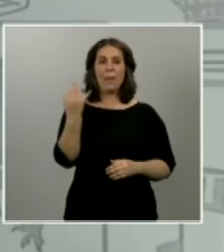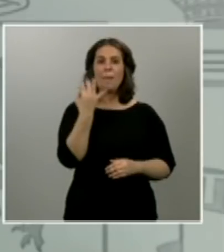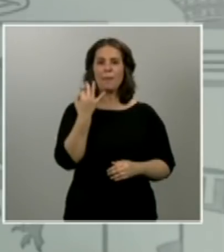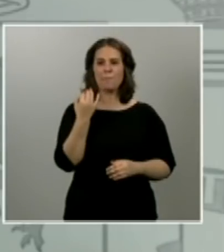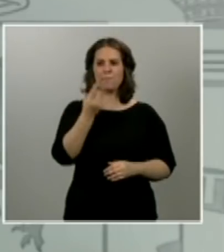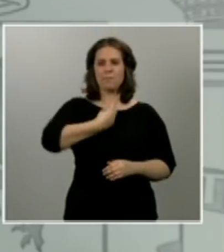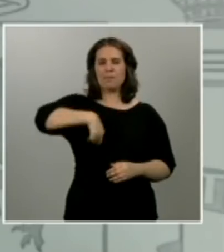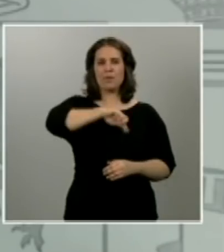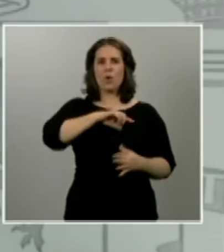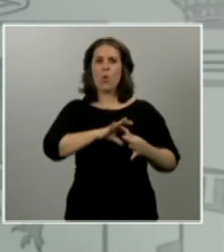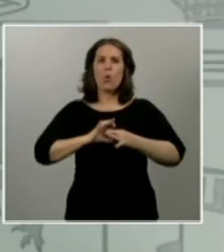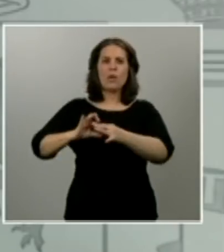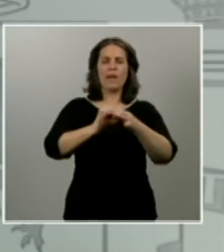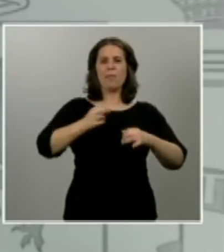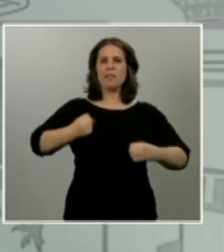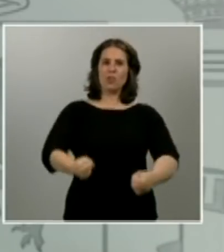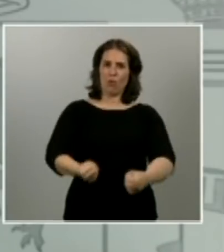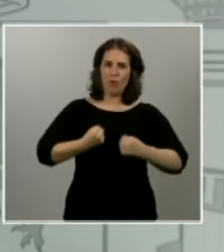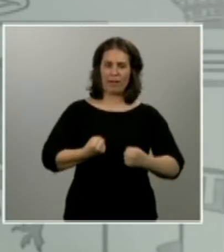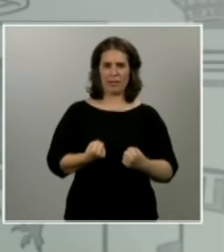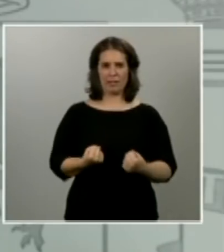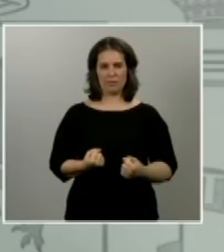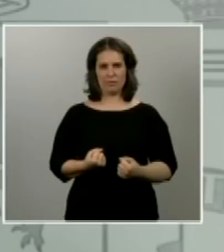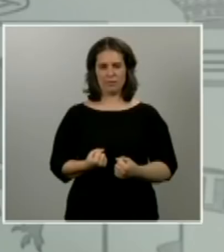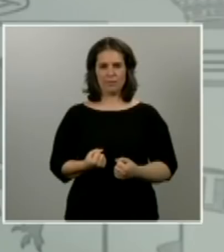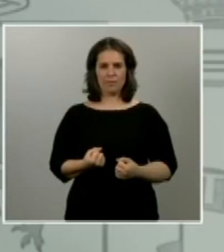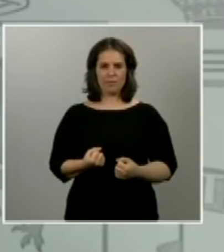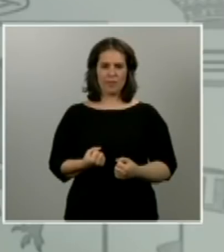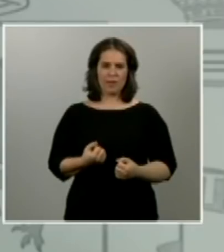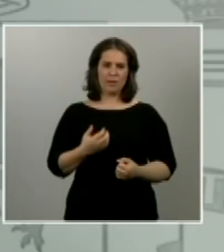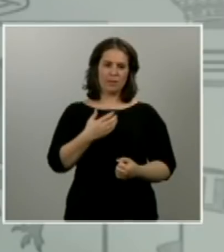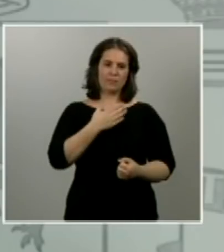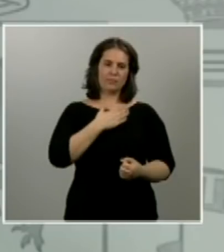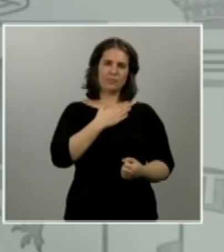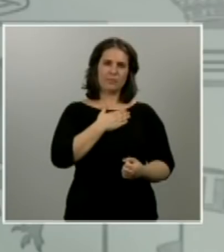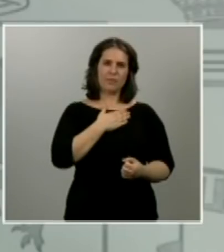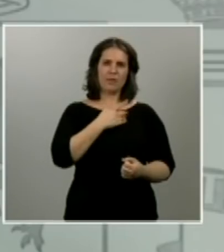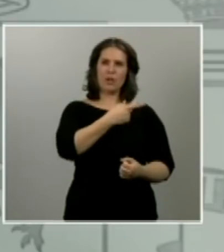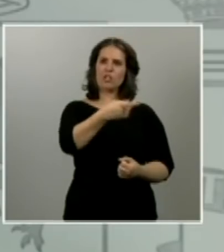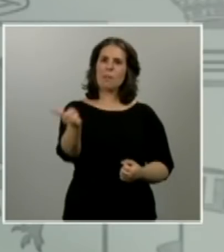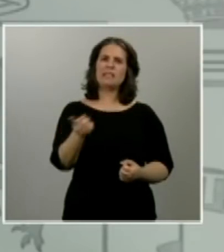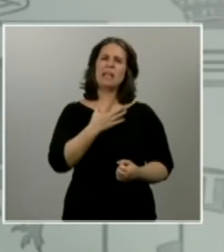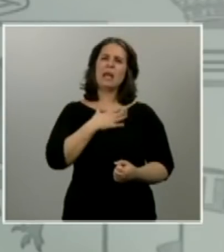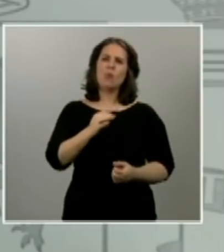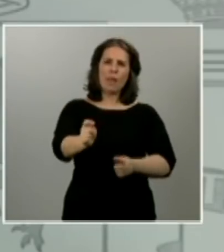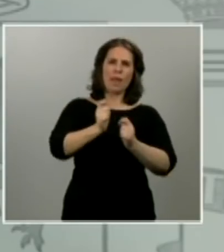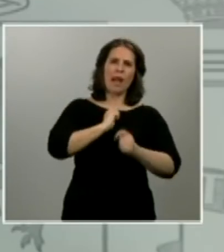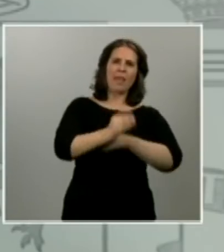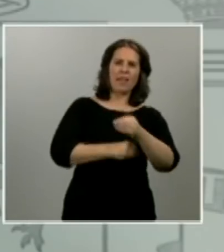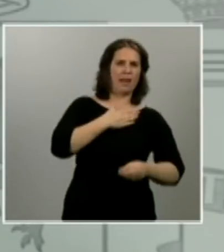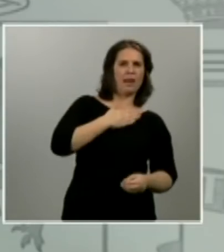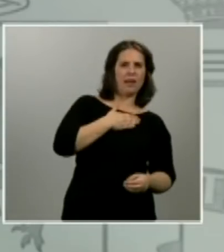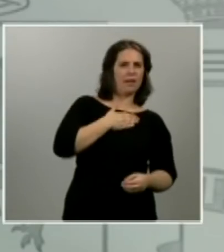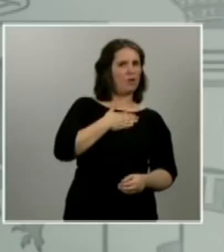alguna, mucho más fuerte y más compacta. Deberemos pasar del qué pueden hacer los demás por mí al qué puedo hacer yo por los demás.